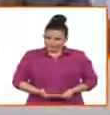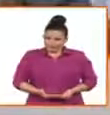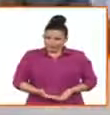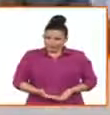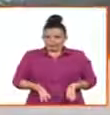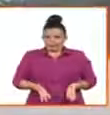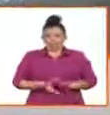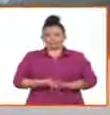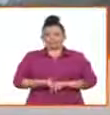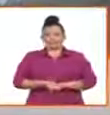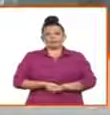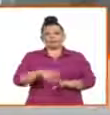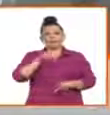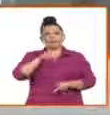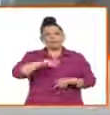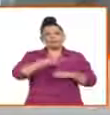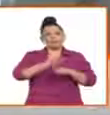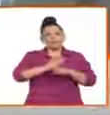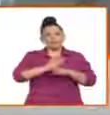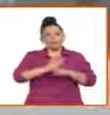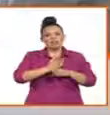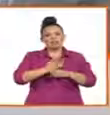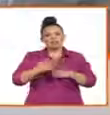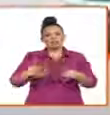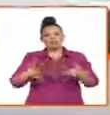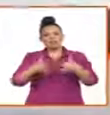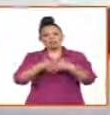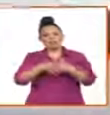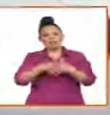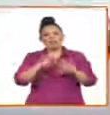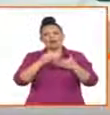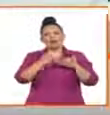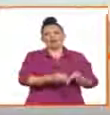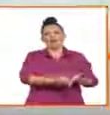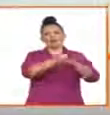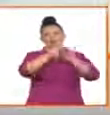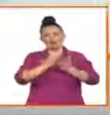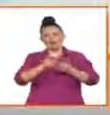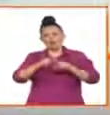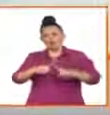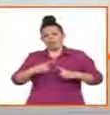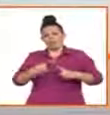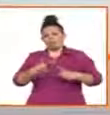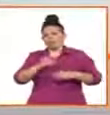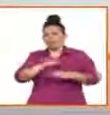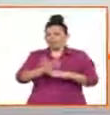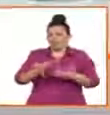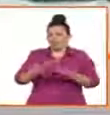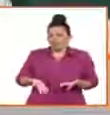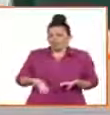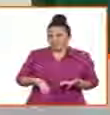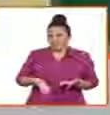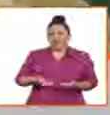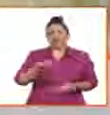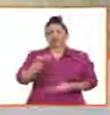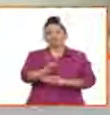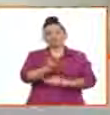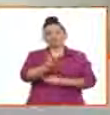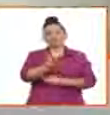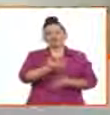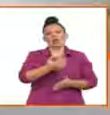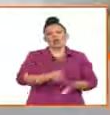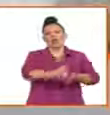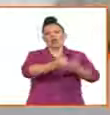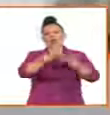la filiación asistida. esa que viene cuando se usa una técnica de reproducción asistida para producir